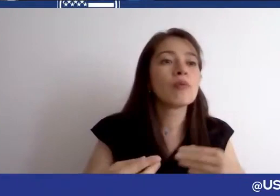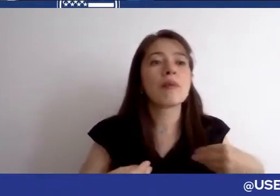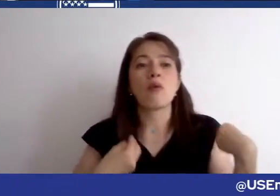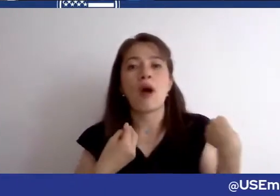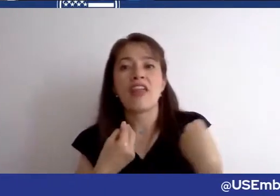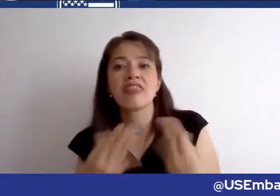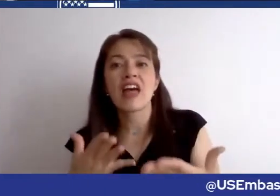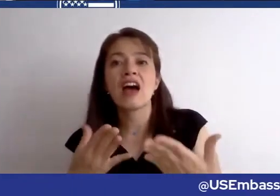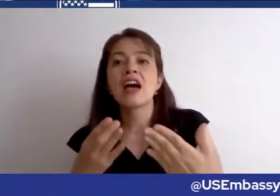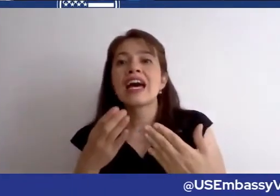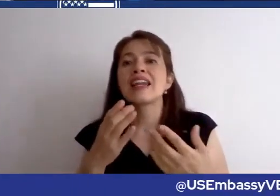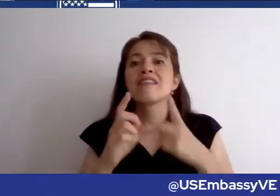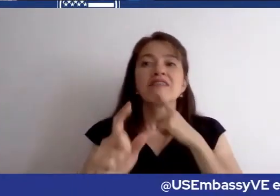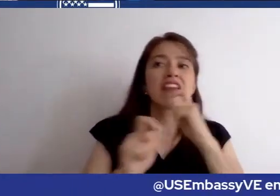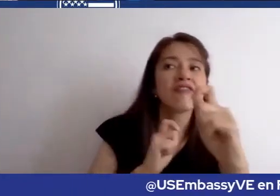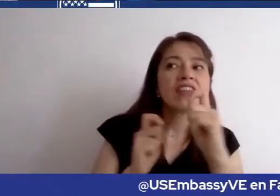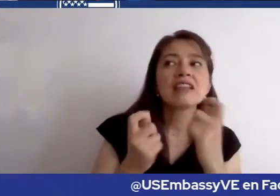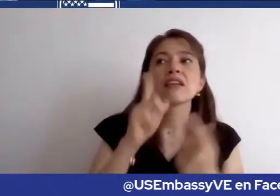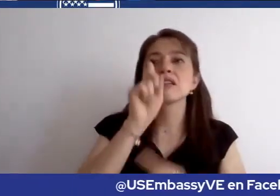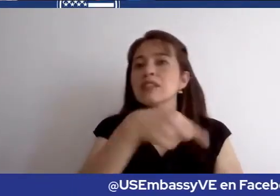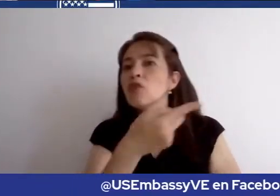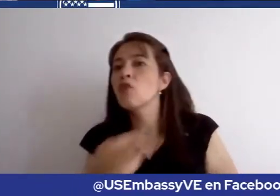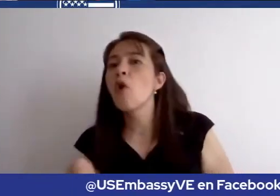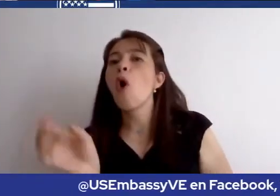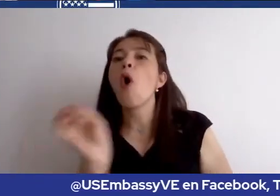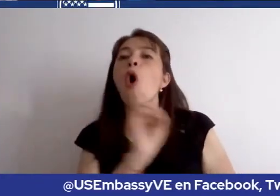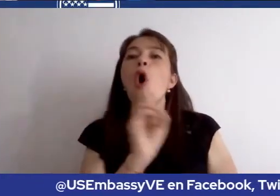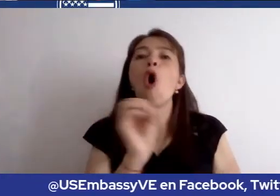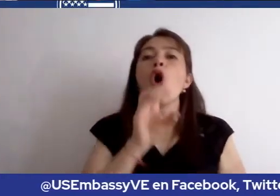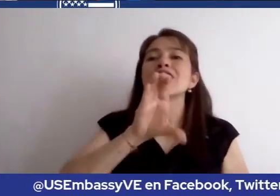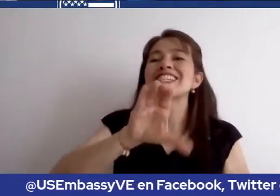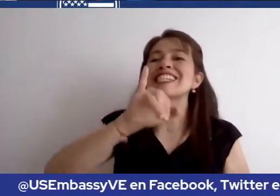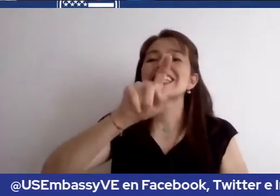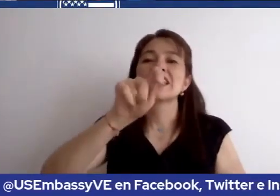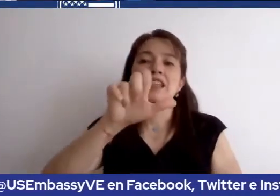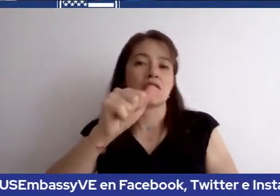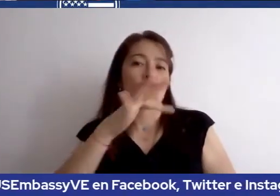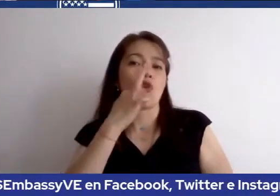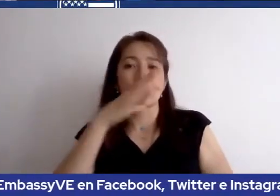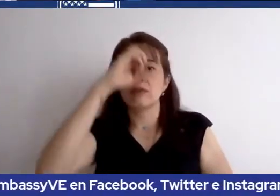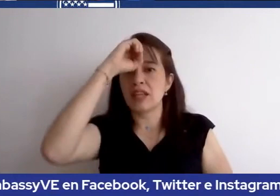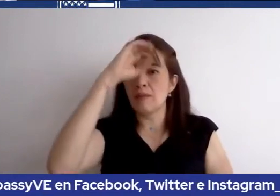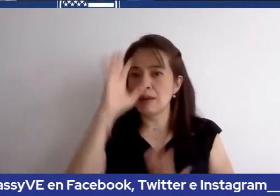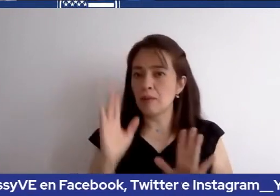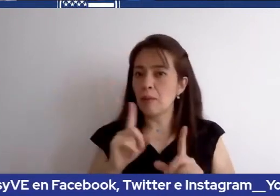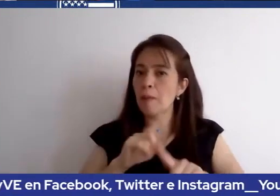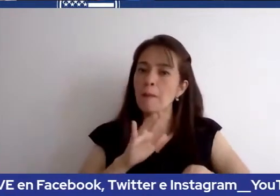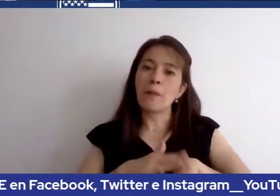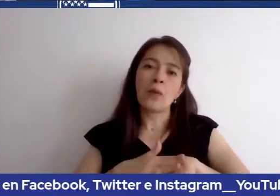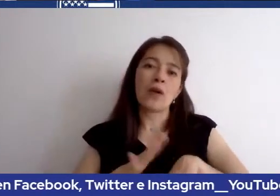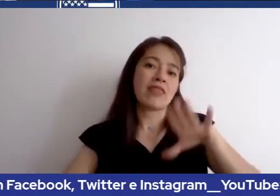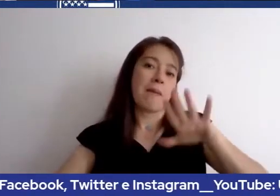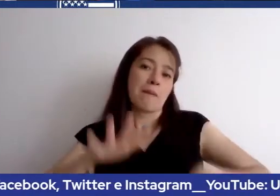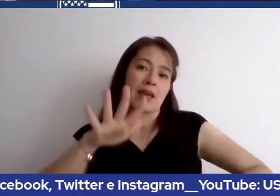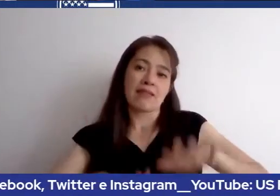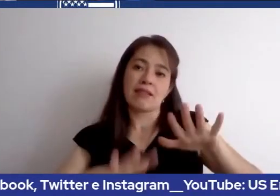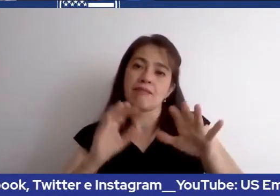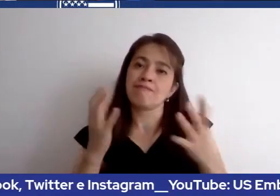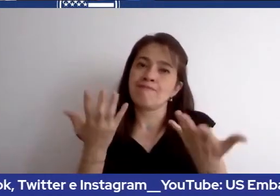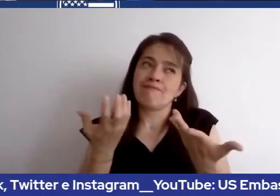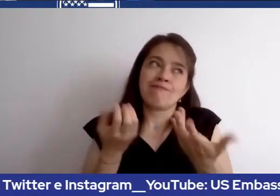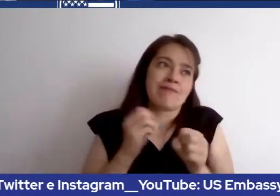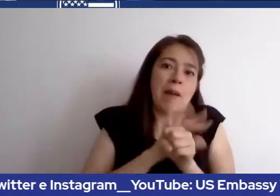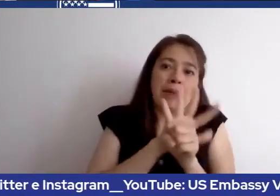entrevistas, etc. Porque es una cuestión de la pandemia. No